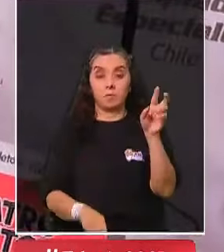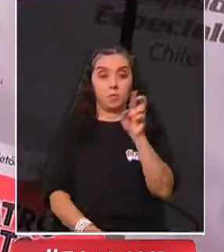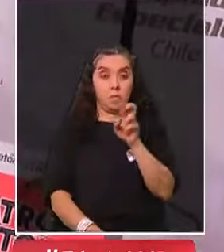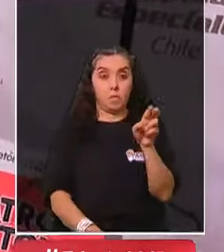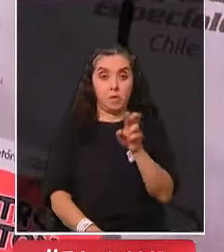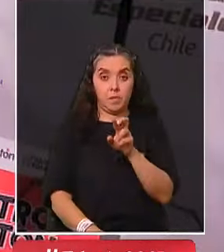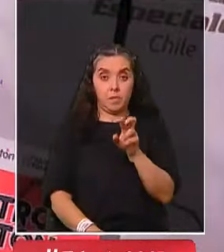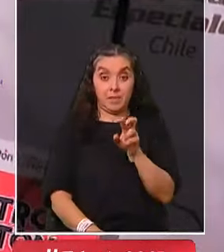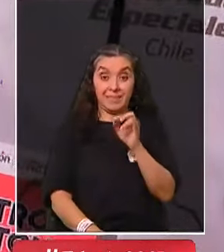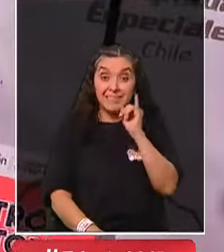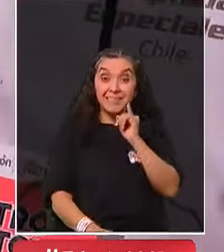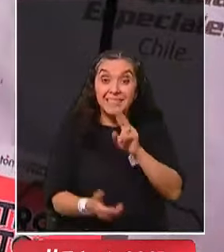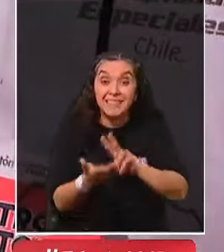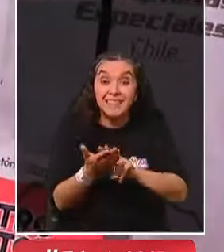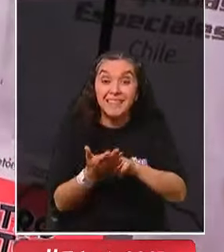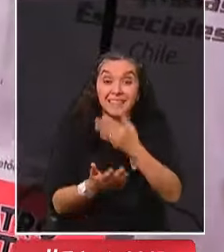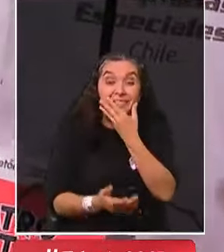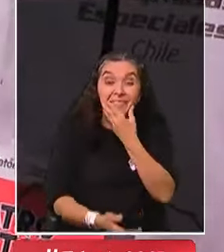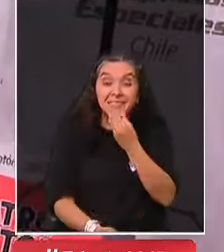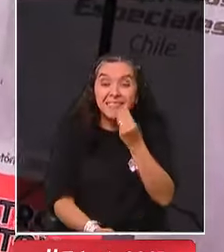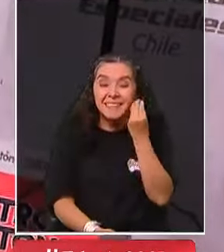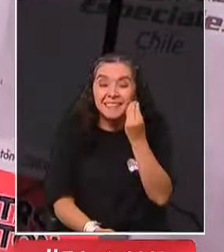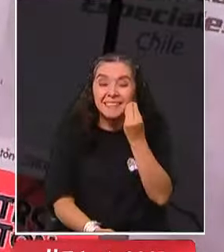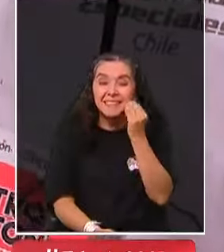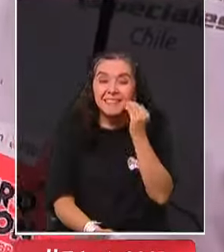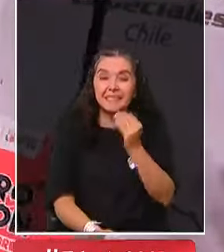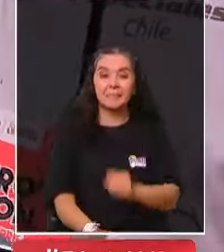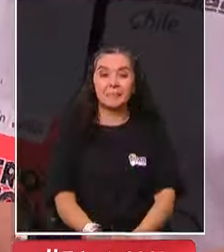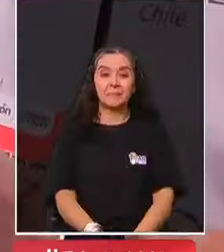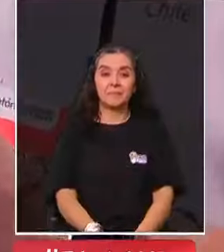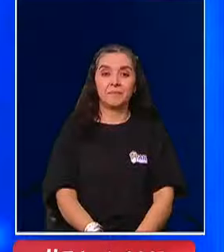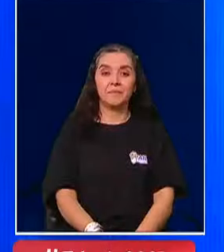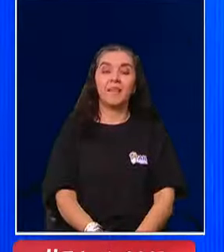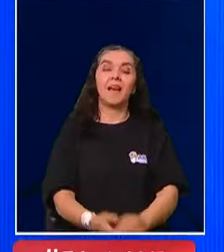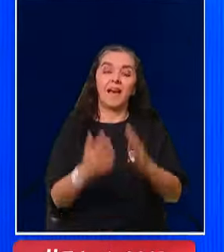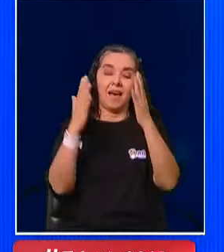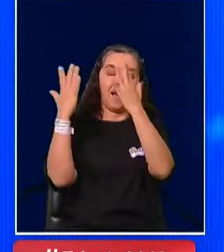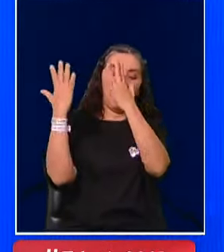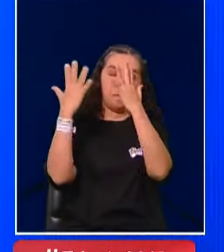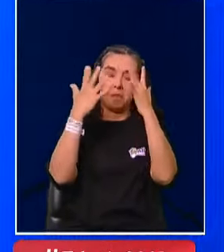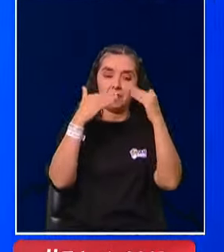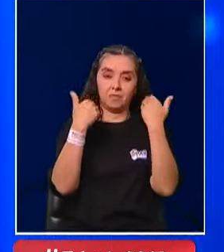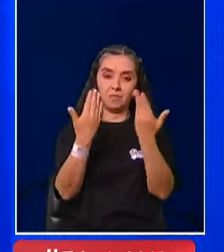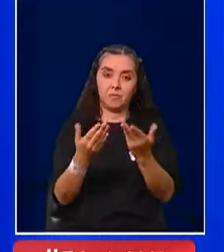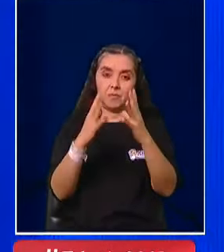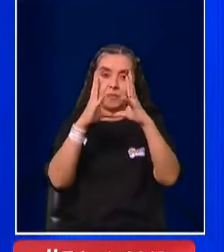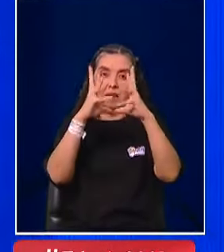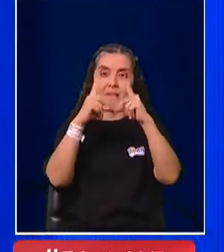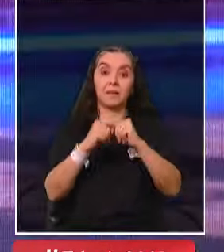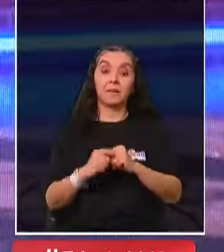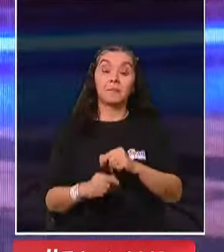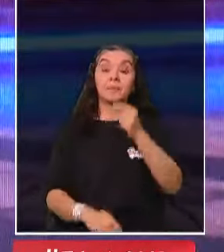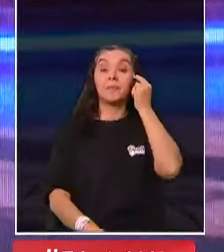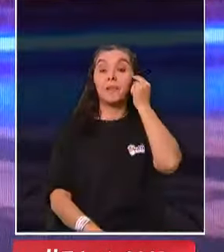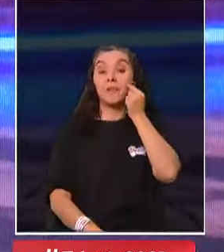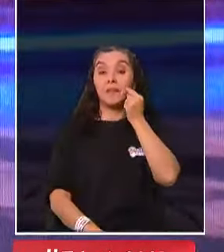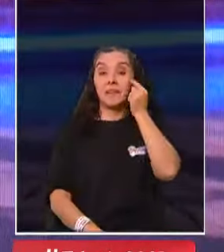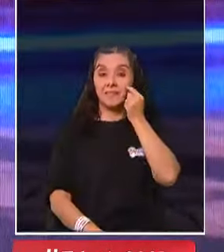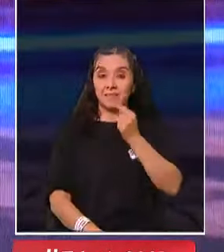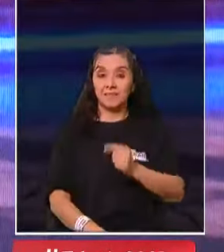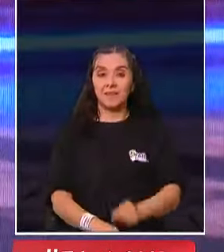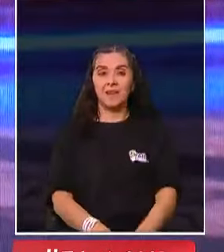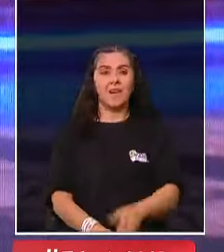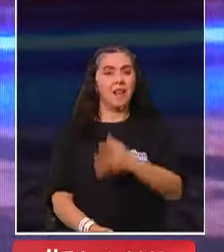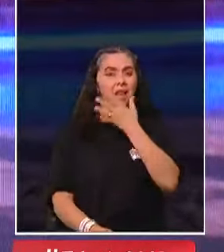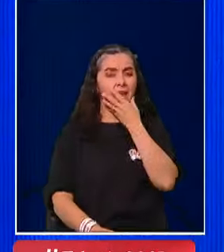¿Cierto? chiquitita hermosa, ¿cierto? Un aplauso para esta familia. Don Francisco, qué bella